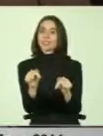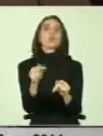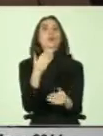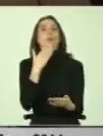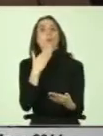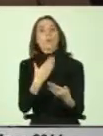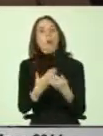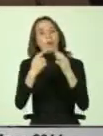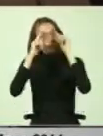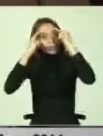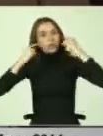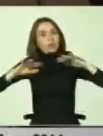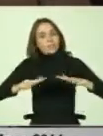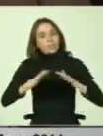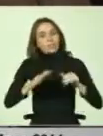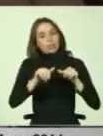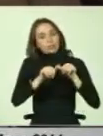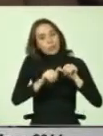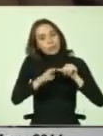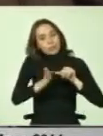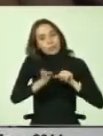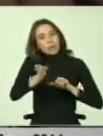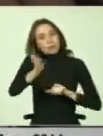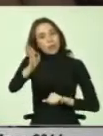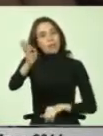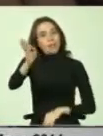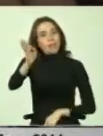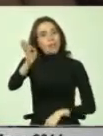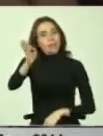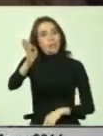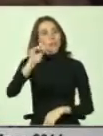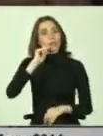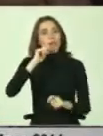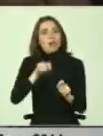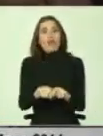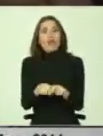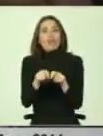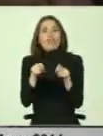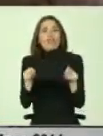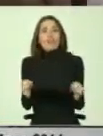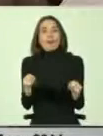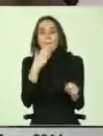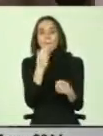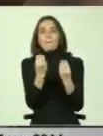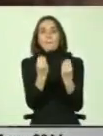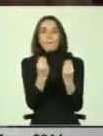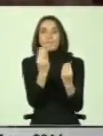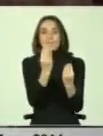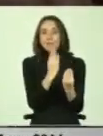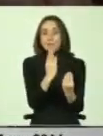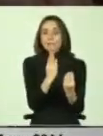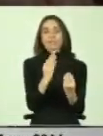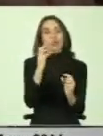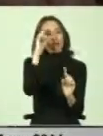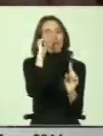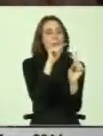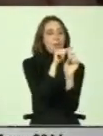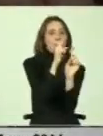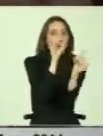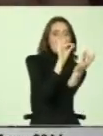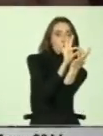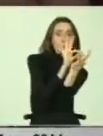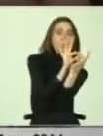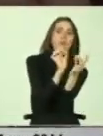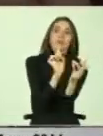cuando un esfuerzo es permanente en el tiempo, es doblemente más beneficioso. No es una iniciativa particular, sino que es un